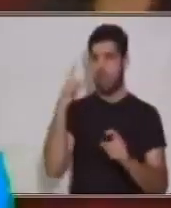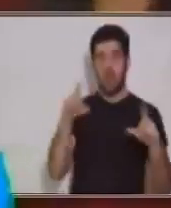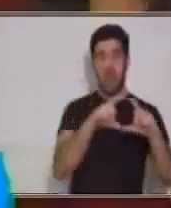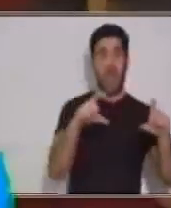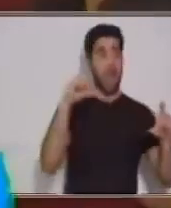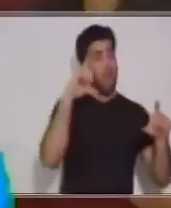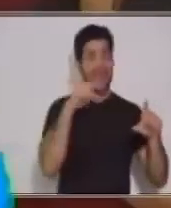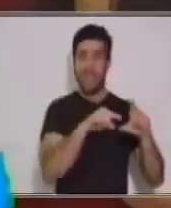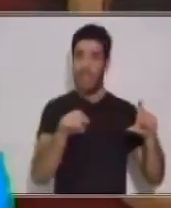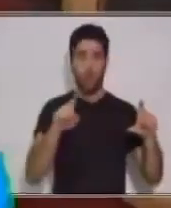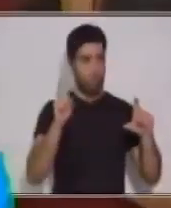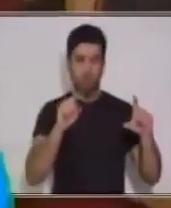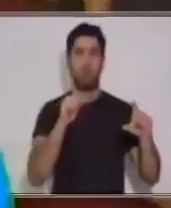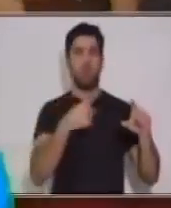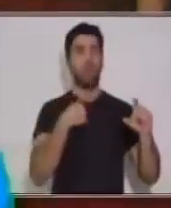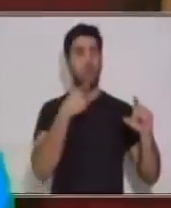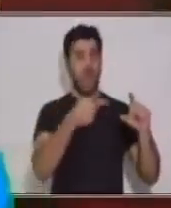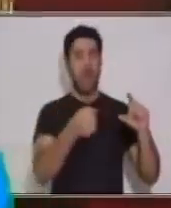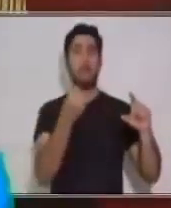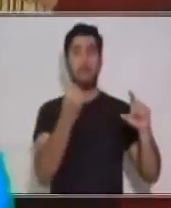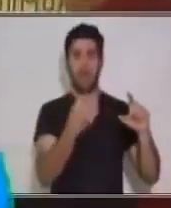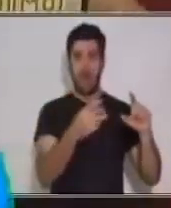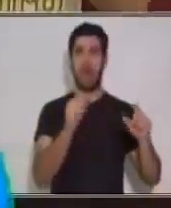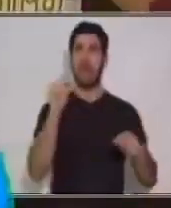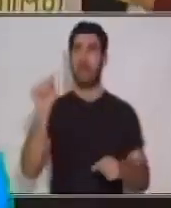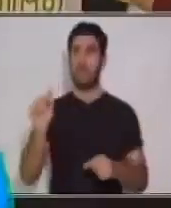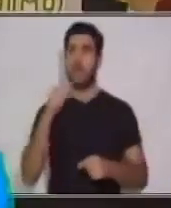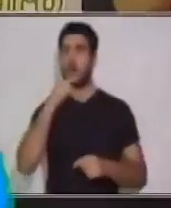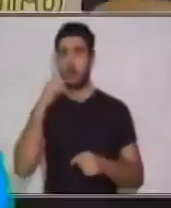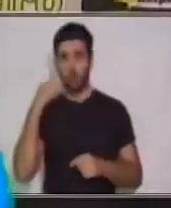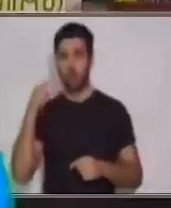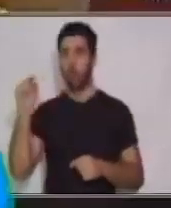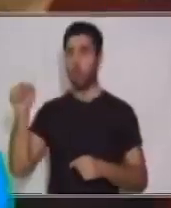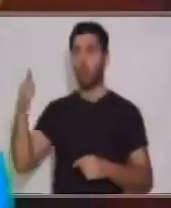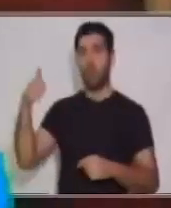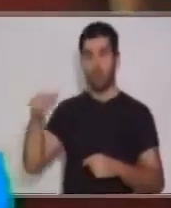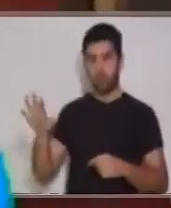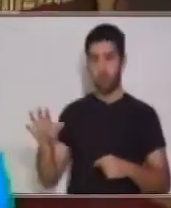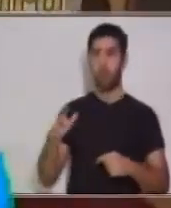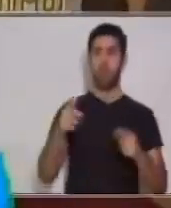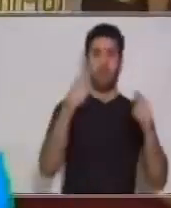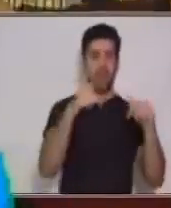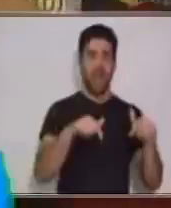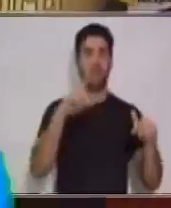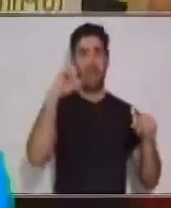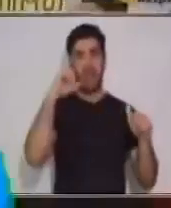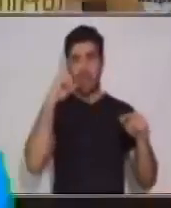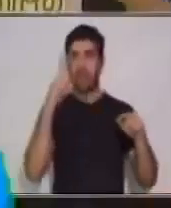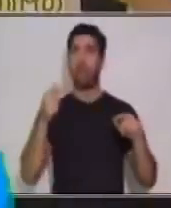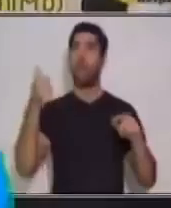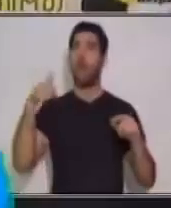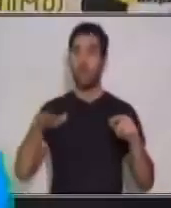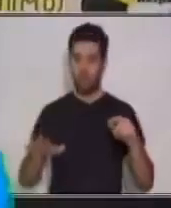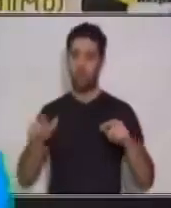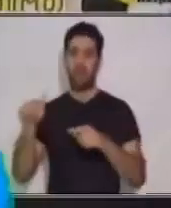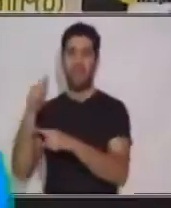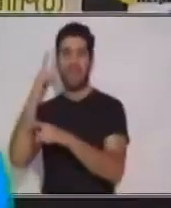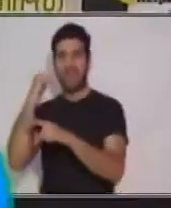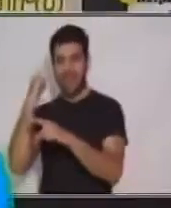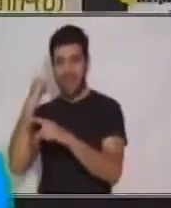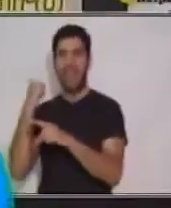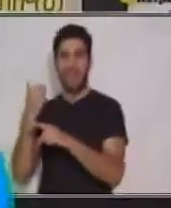leer amarillo. Tengo que decir verde, rojo, azul, amarillo, azul, negro.